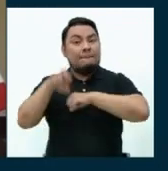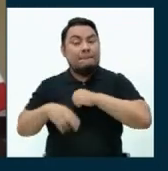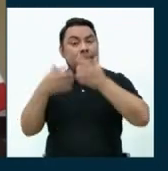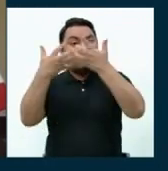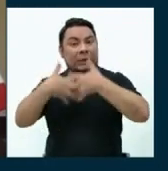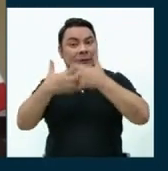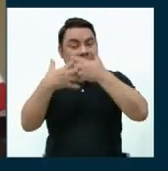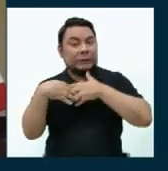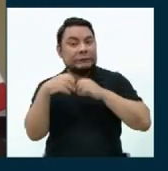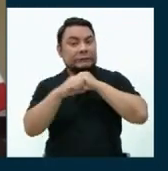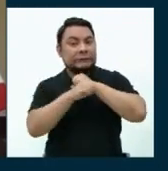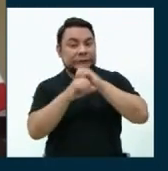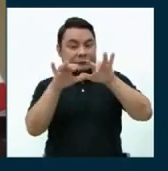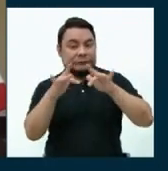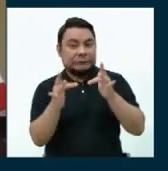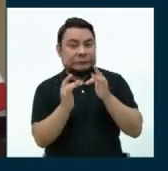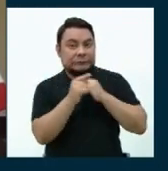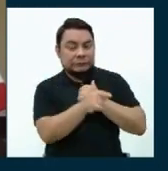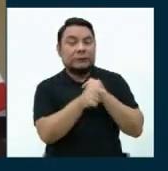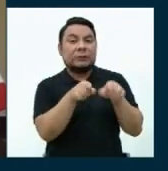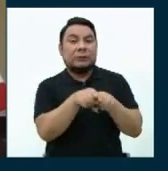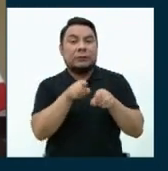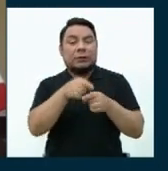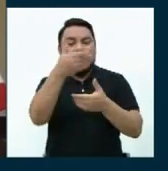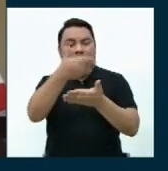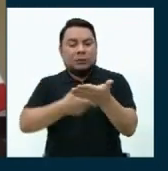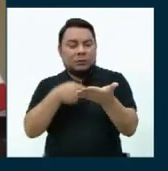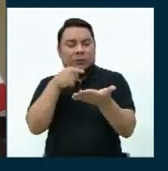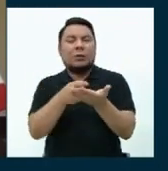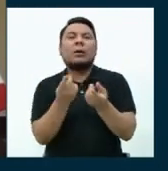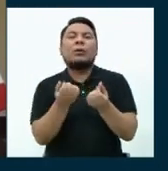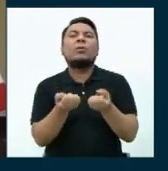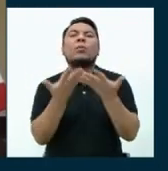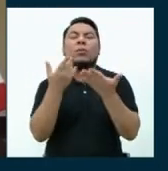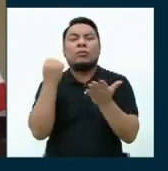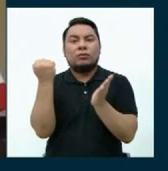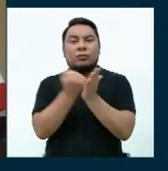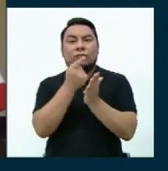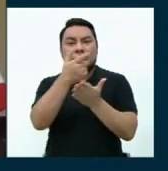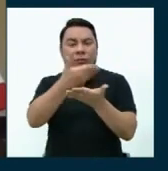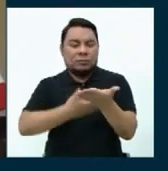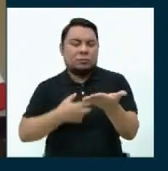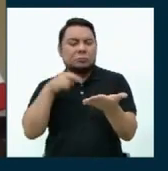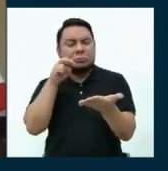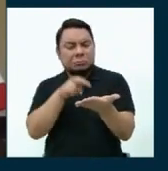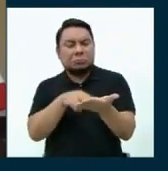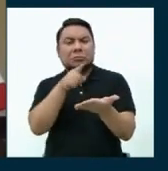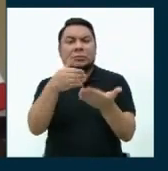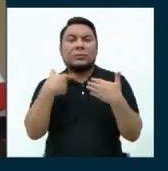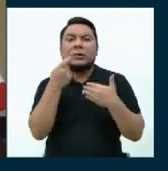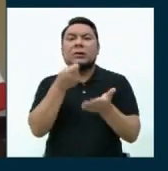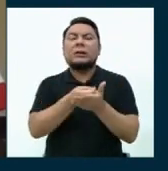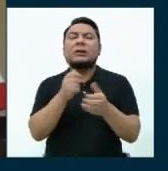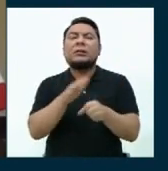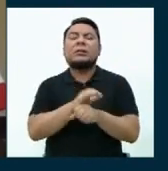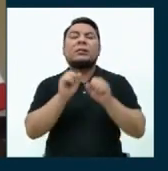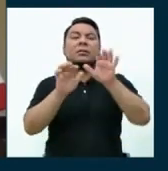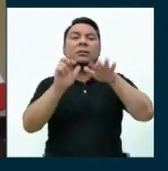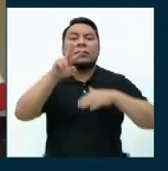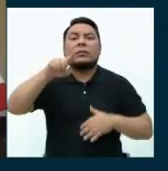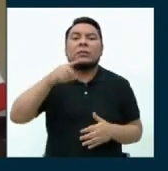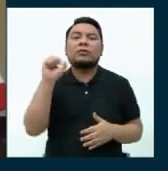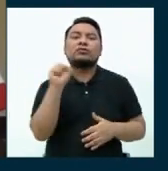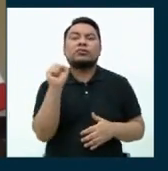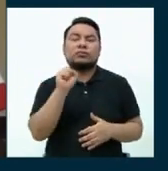Sistemas y según su declaración jurada de ingresos de bienes y rentas registrada en su hoja de vida, tiene un ingreso total de 12 mil